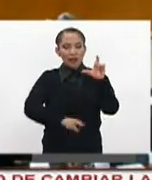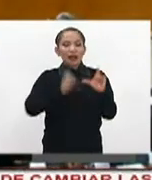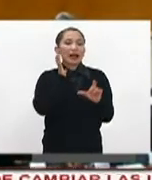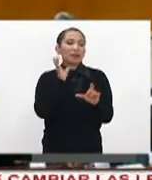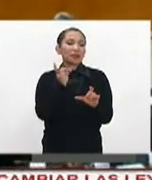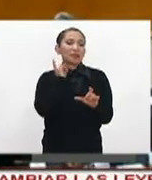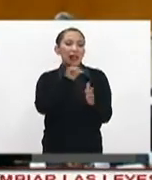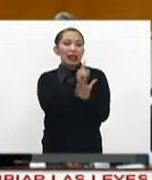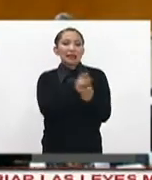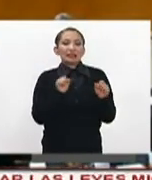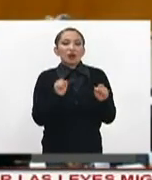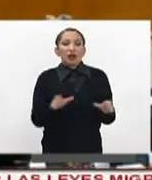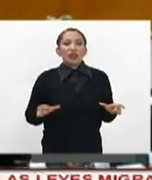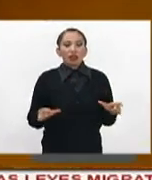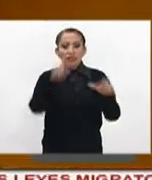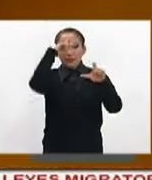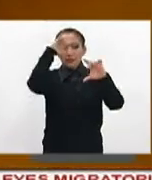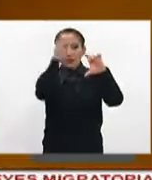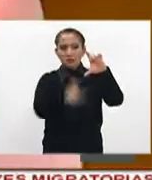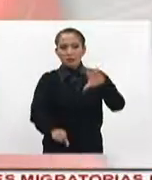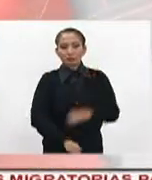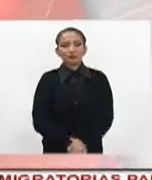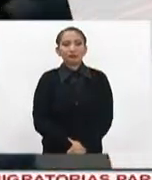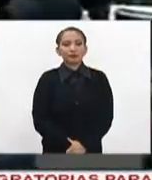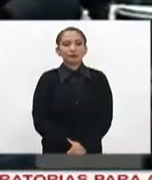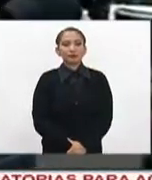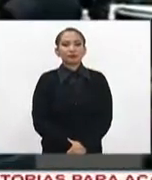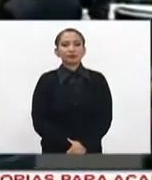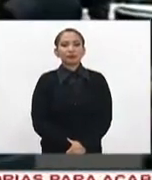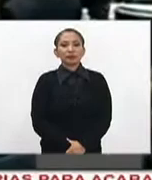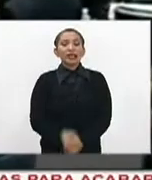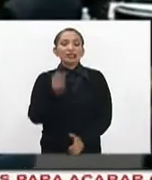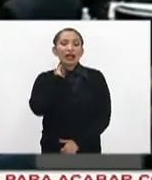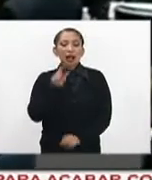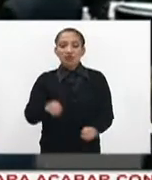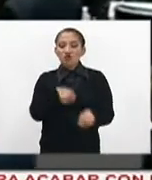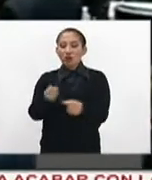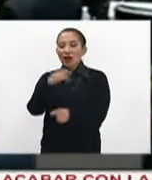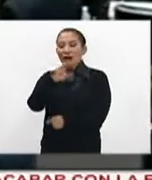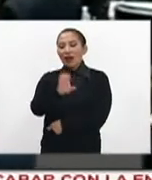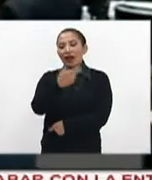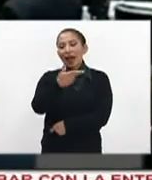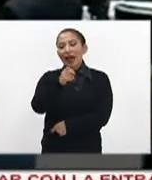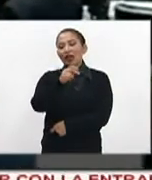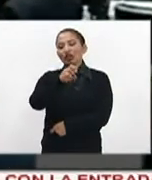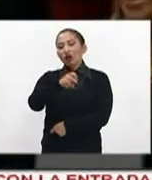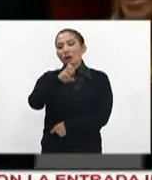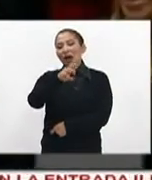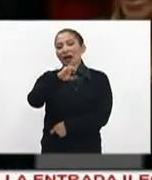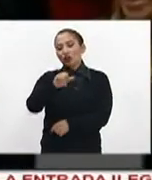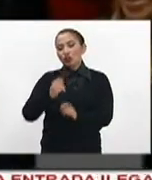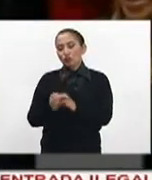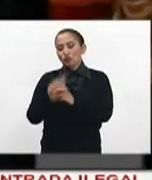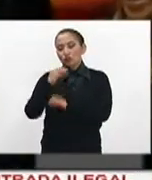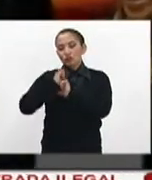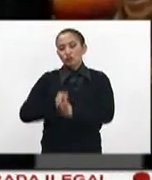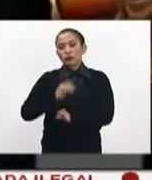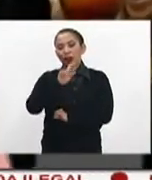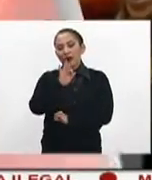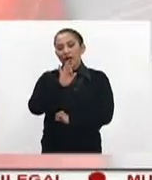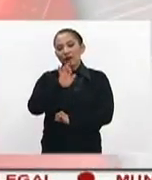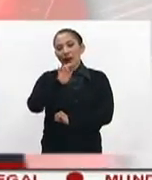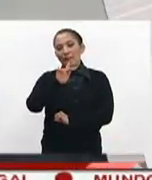de Diputados la Ley de Seguridad Interior. El Senado nombró a Héctor Marcos Díaz como nuevo titular de la FEPADE.